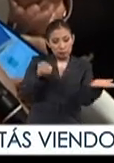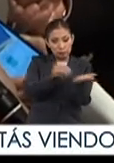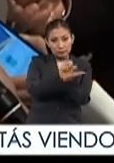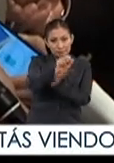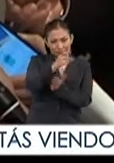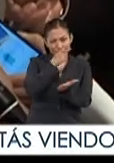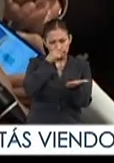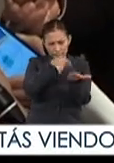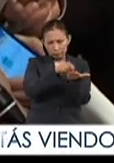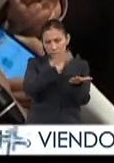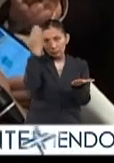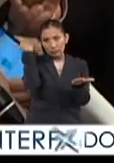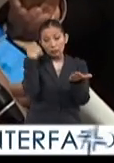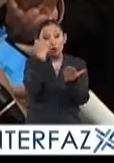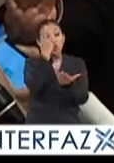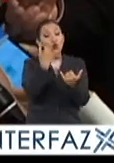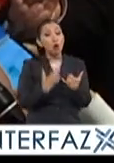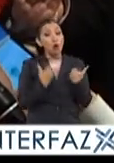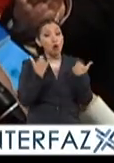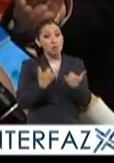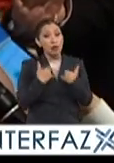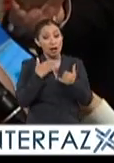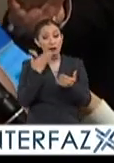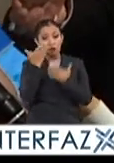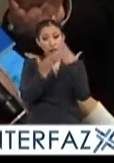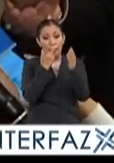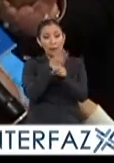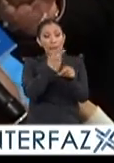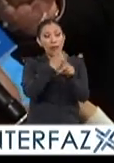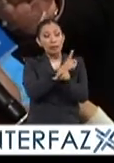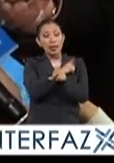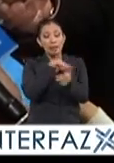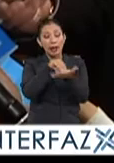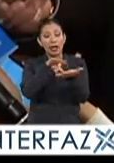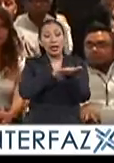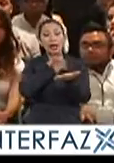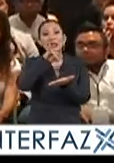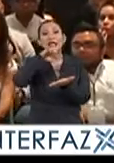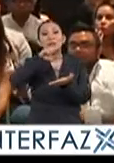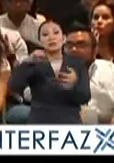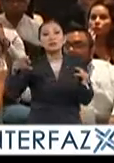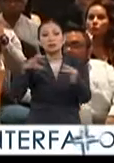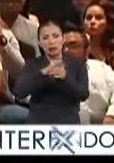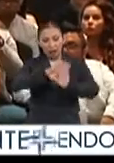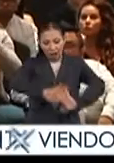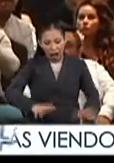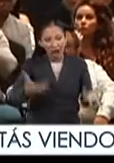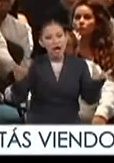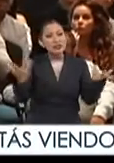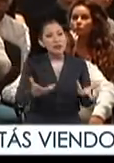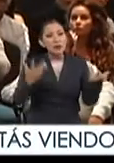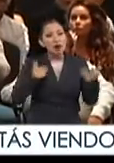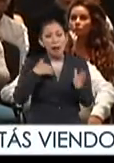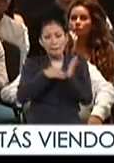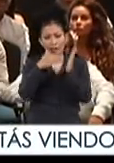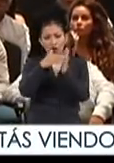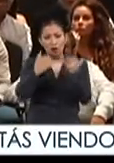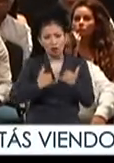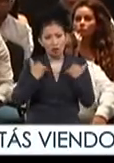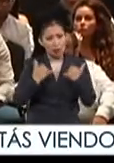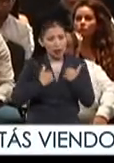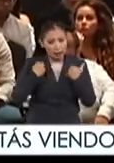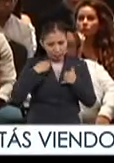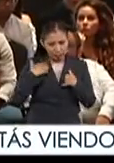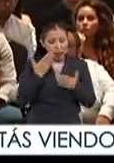decía que un joven que estaba en la prepa debía de estar inscrito al IMSS. Ya lo logramos hacer, hoy hay millones de jóvenes